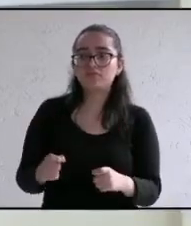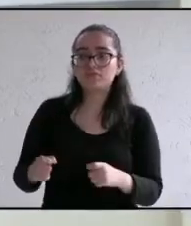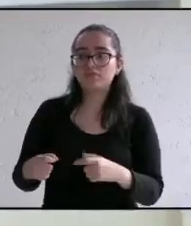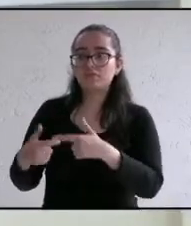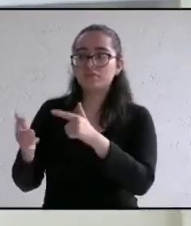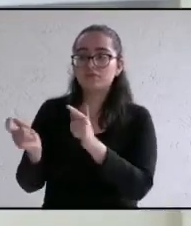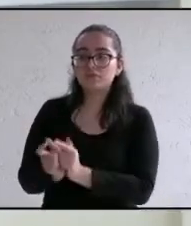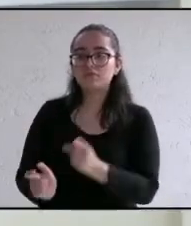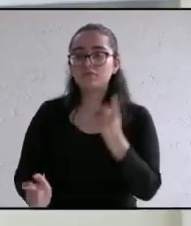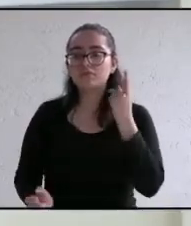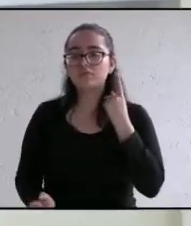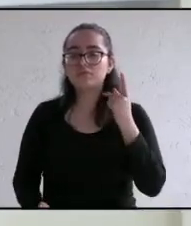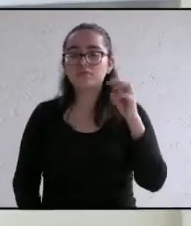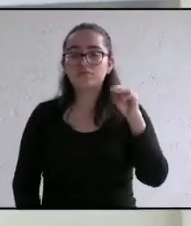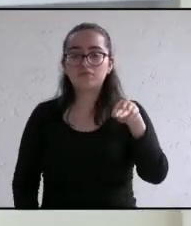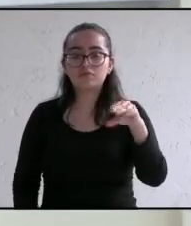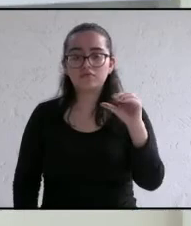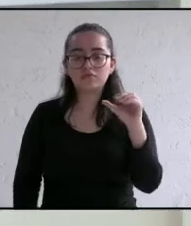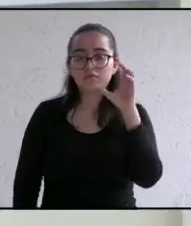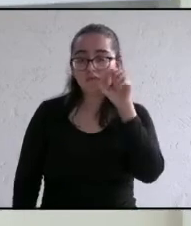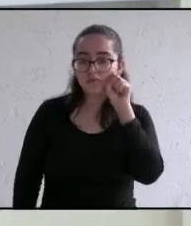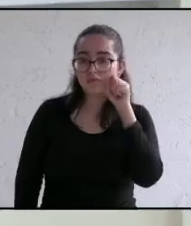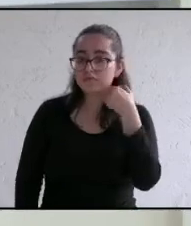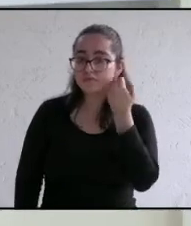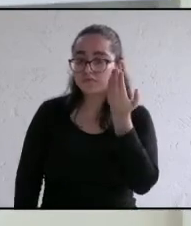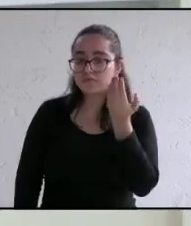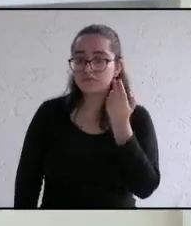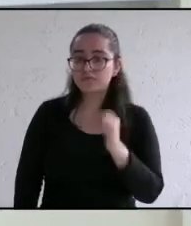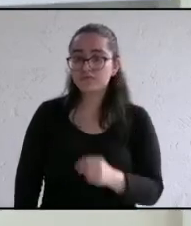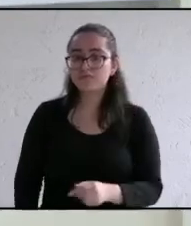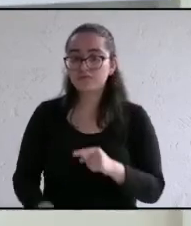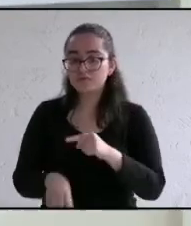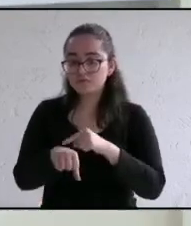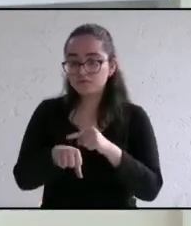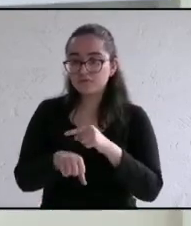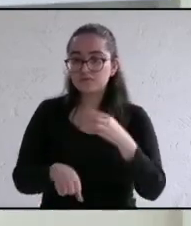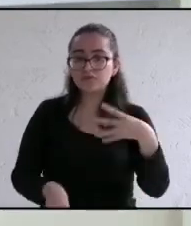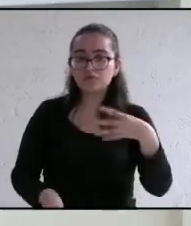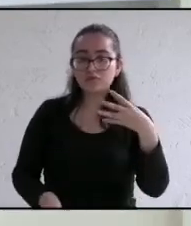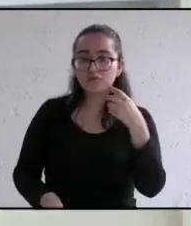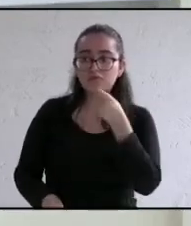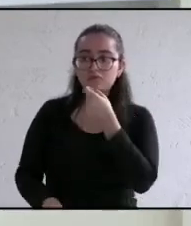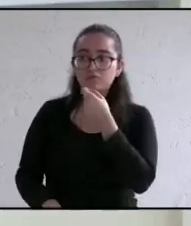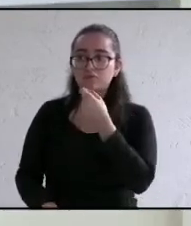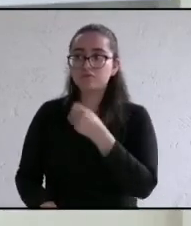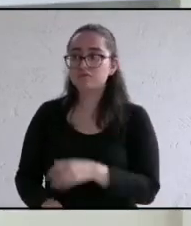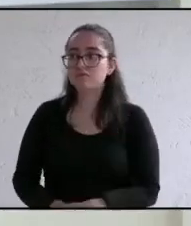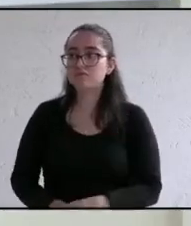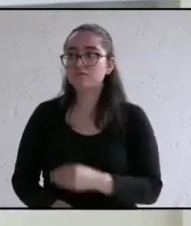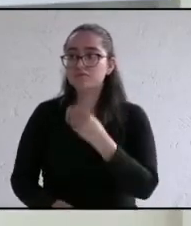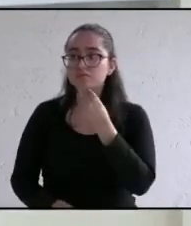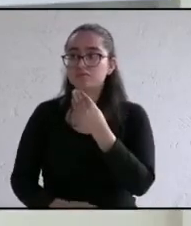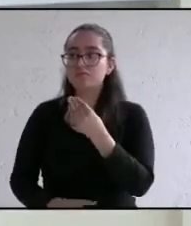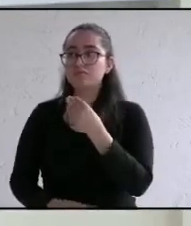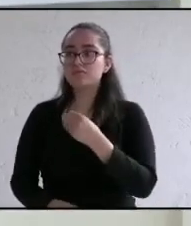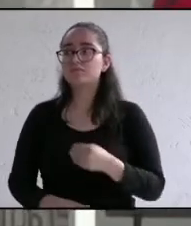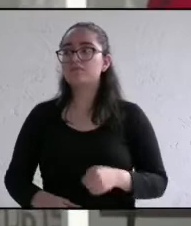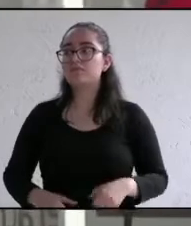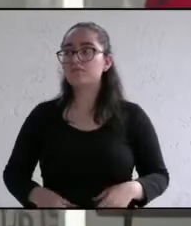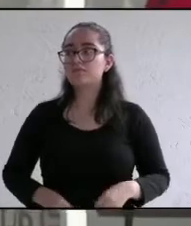candidato de Movimiento Ciudadano desea hacer uso de su tiempo tiene 14 segundos bien adelante